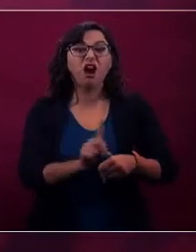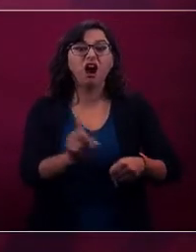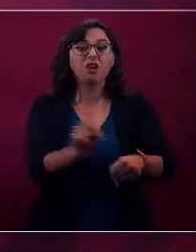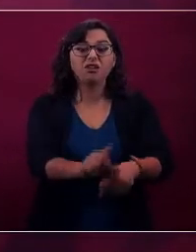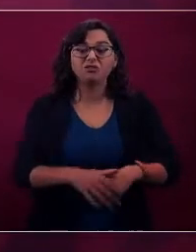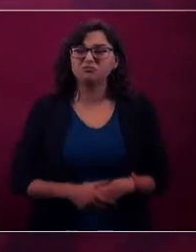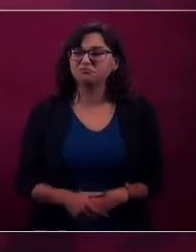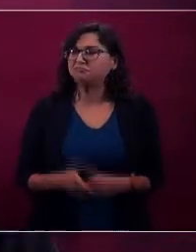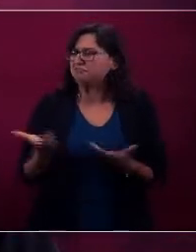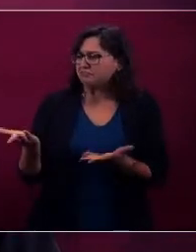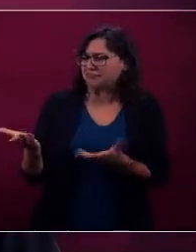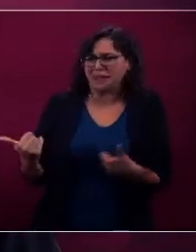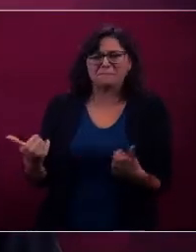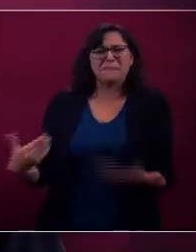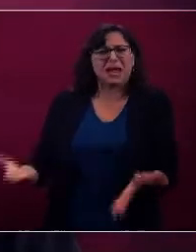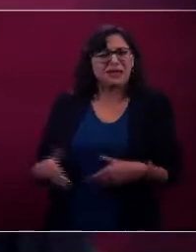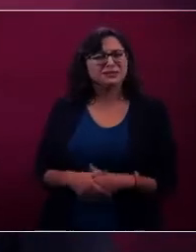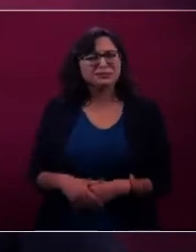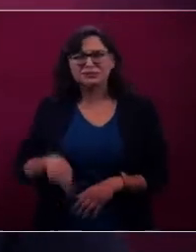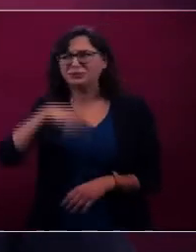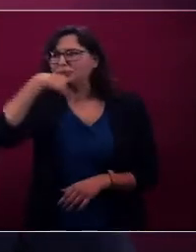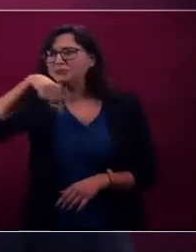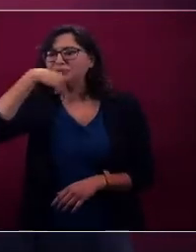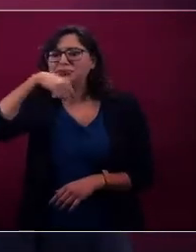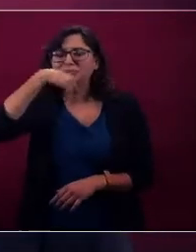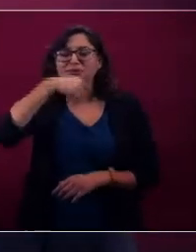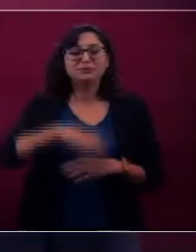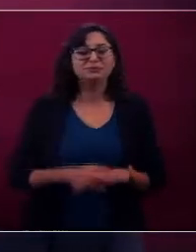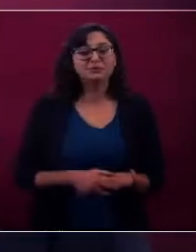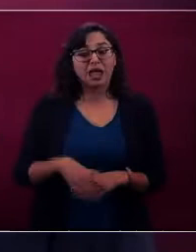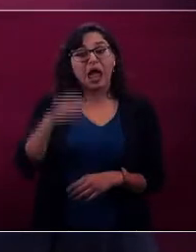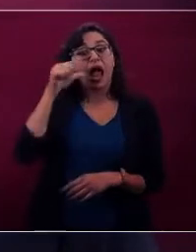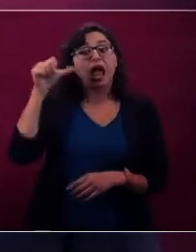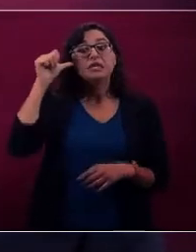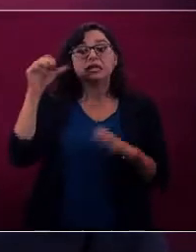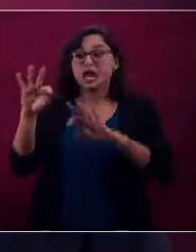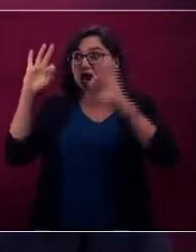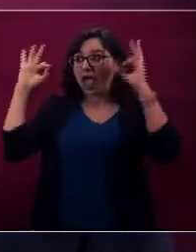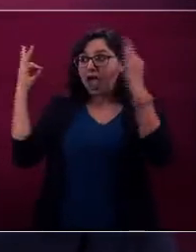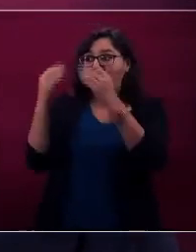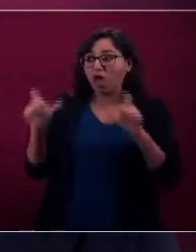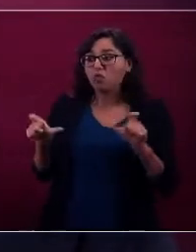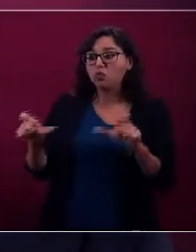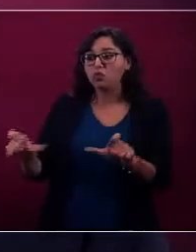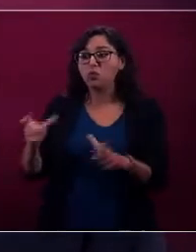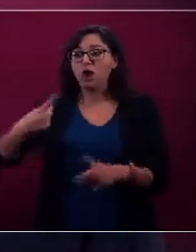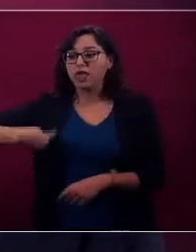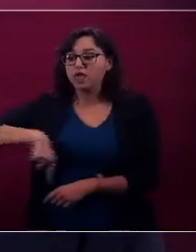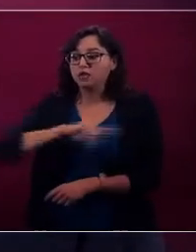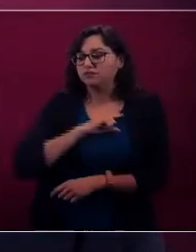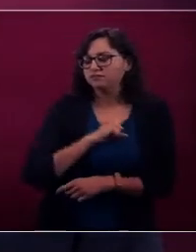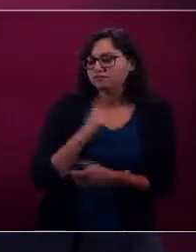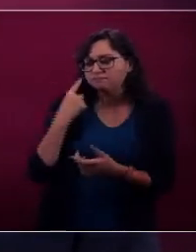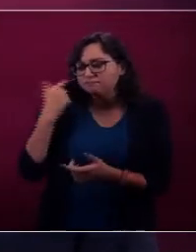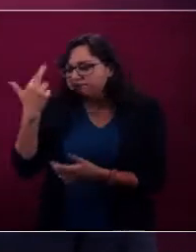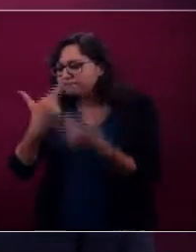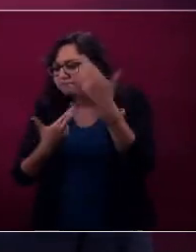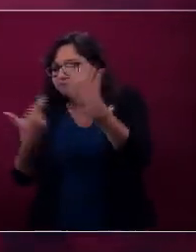aduanas, se tenían contratos también con cámaras para